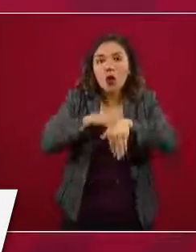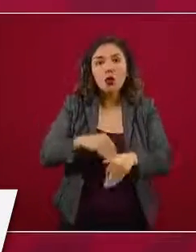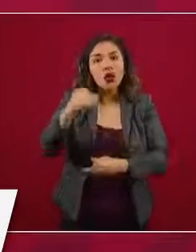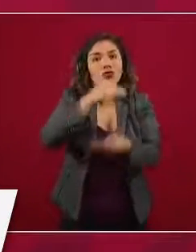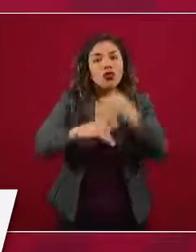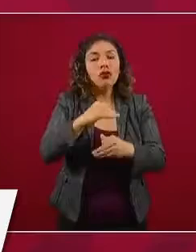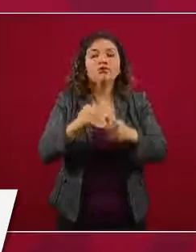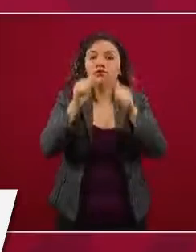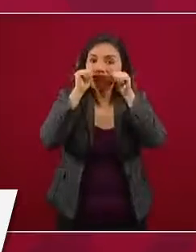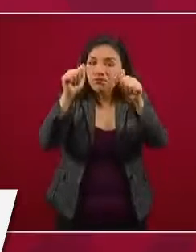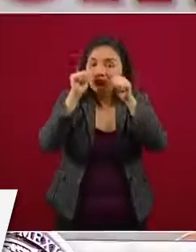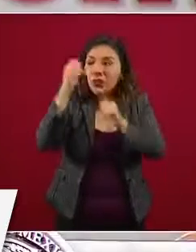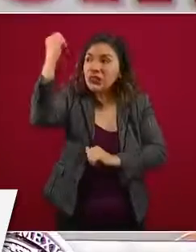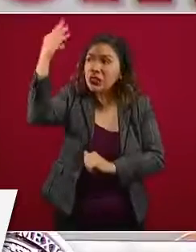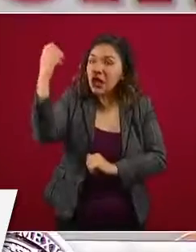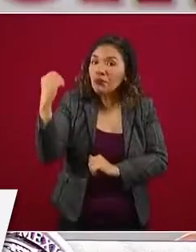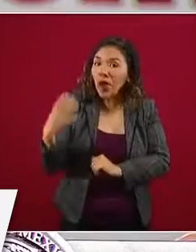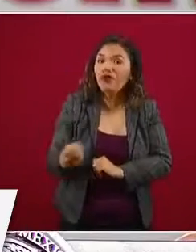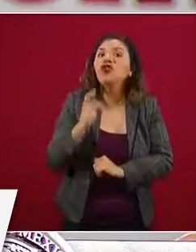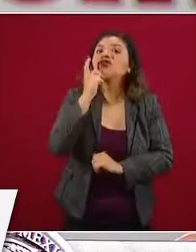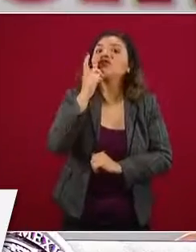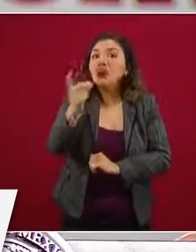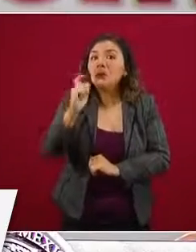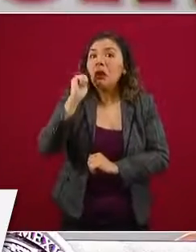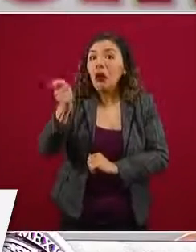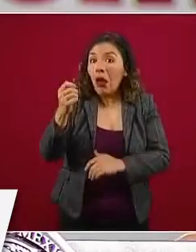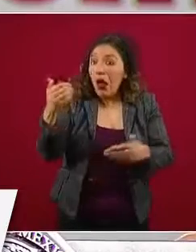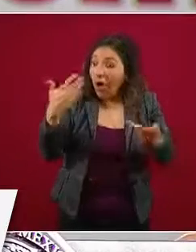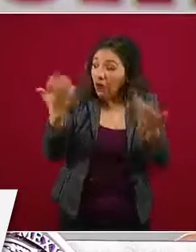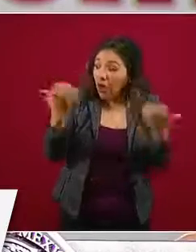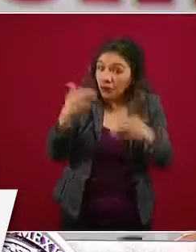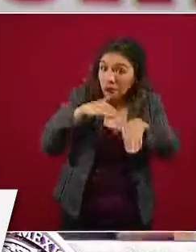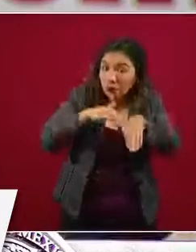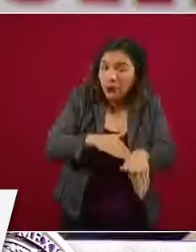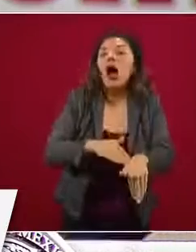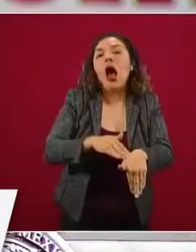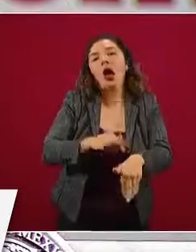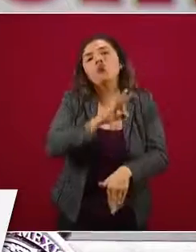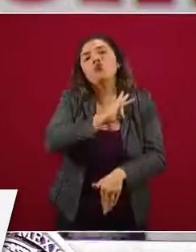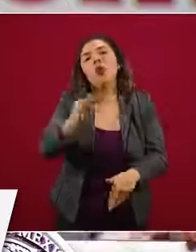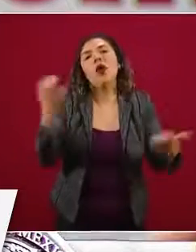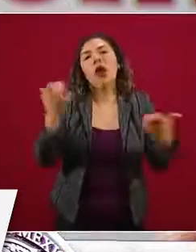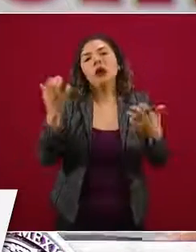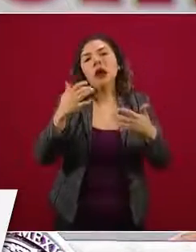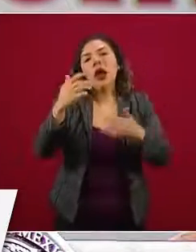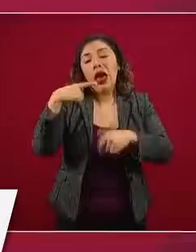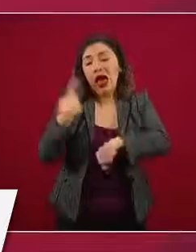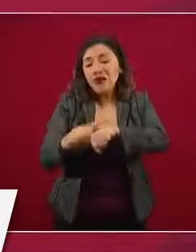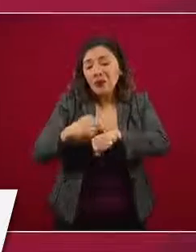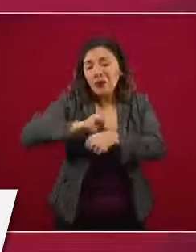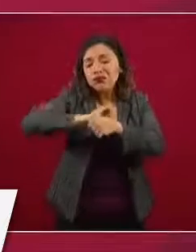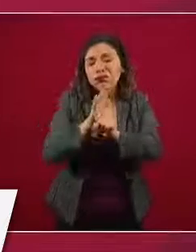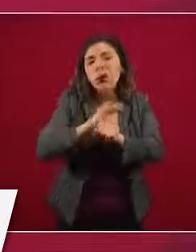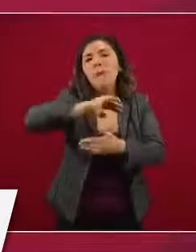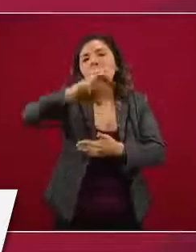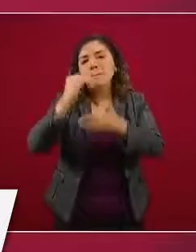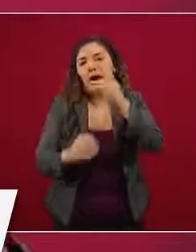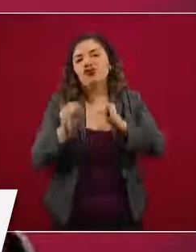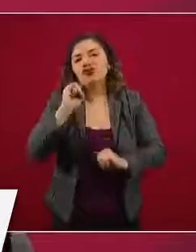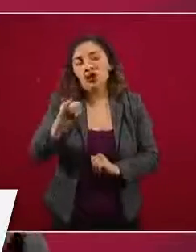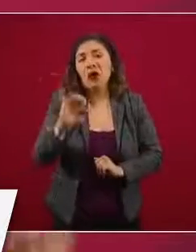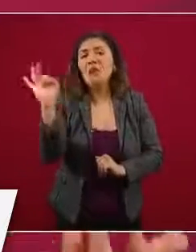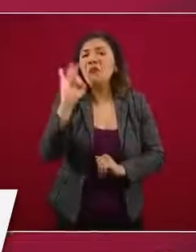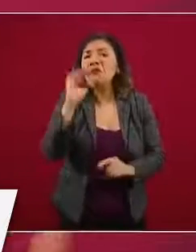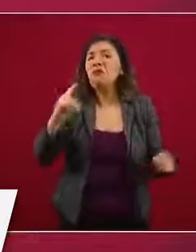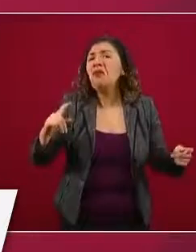del semáforo de seguridad sanitaria COVID, entonces vamos a lograr que la epidemia vaya por ese curso. Si por el contrario